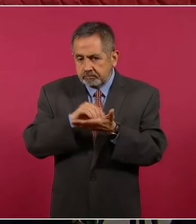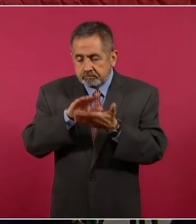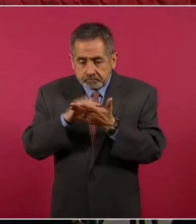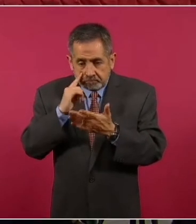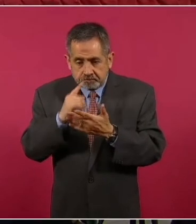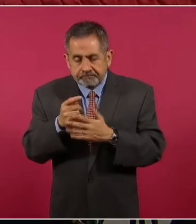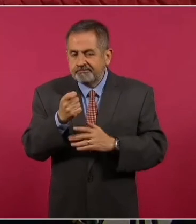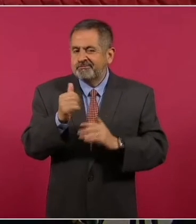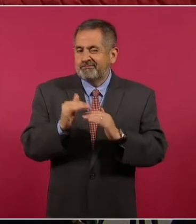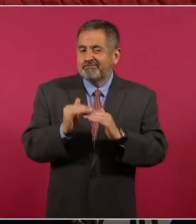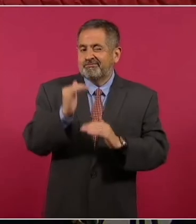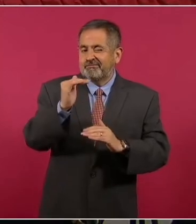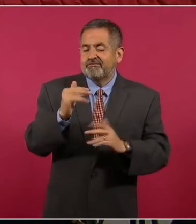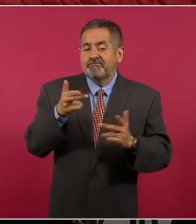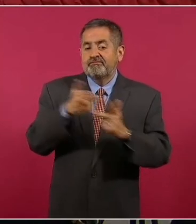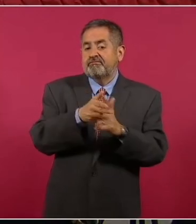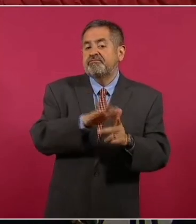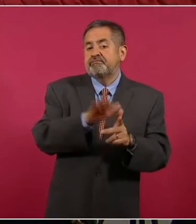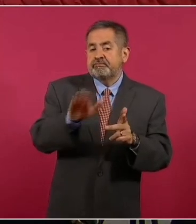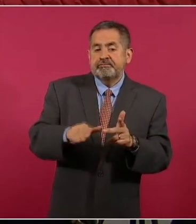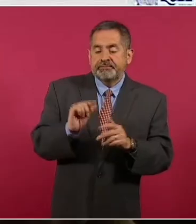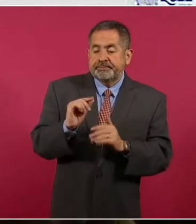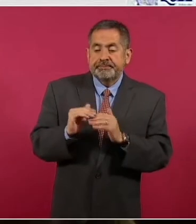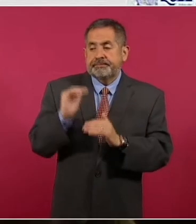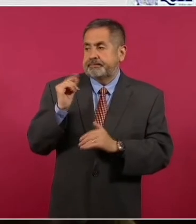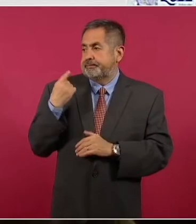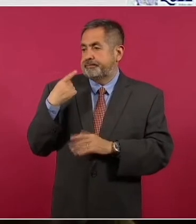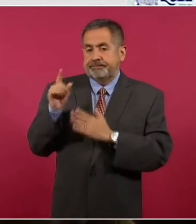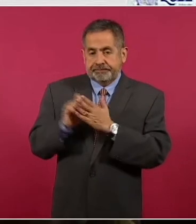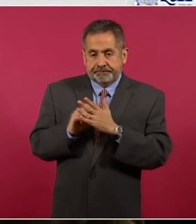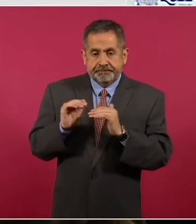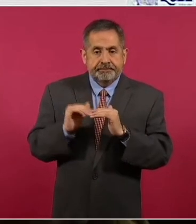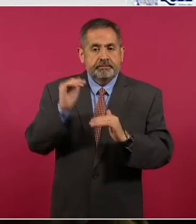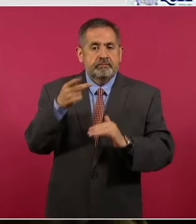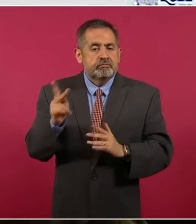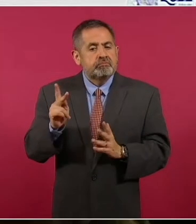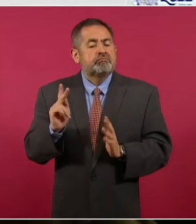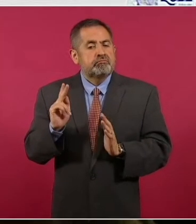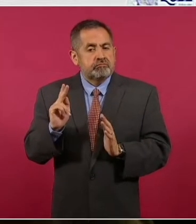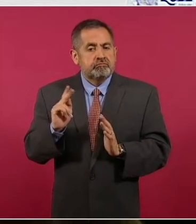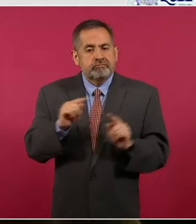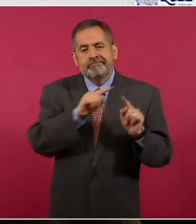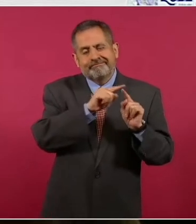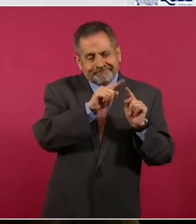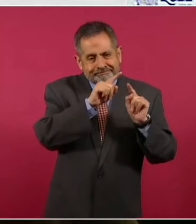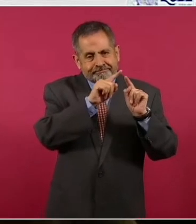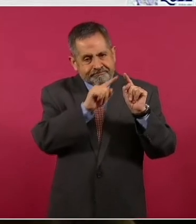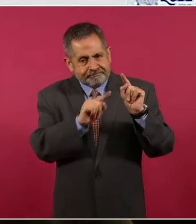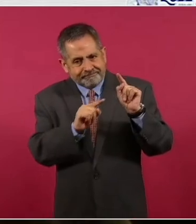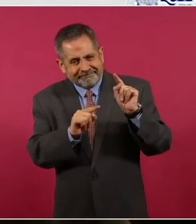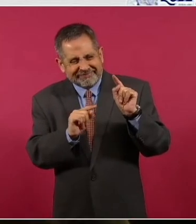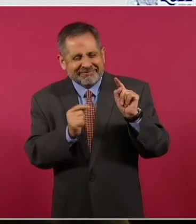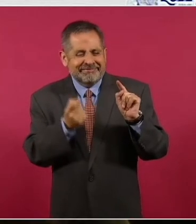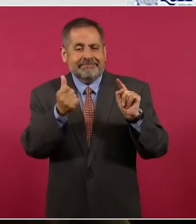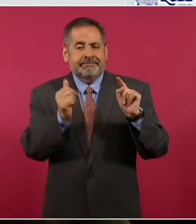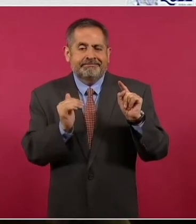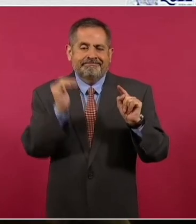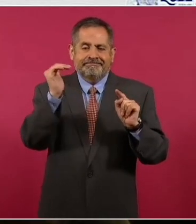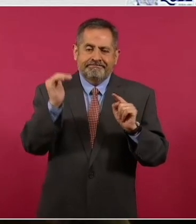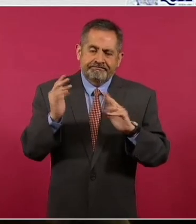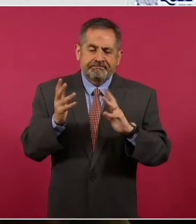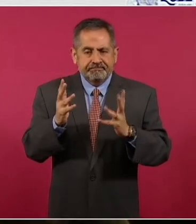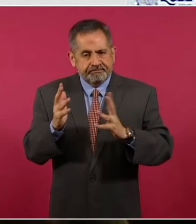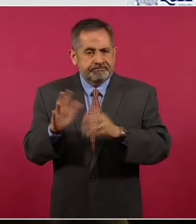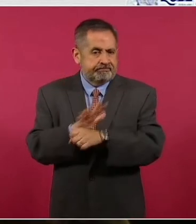un aumento en el número de víctimas en este último mes. Sin embargo, se han tenido buenos resultados y una tendencia a la baja en los últimos